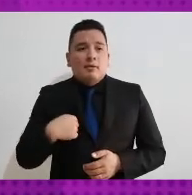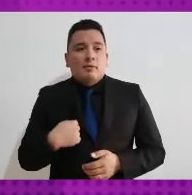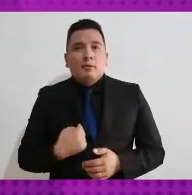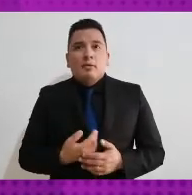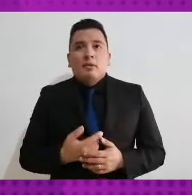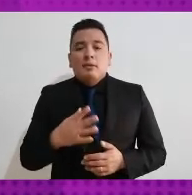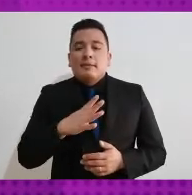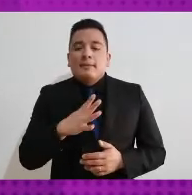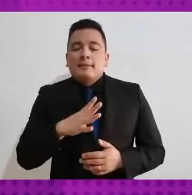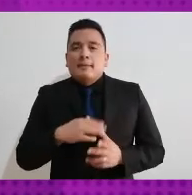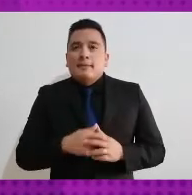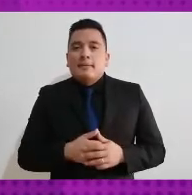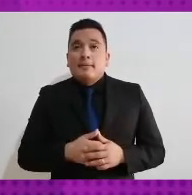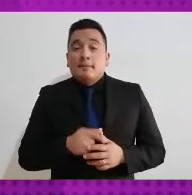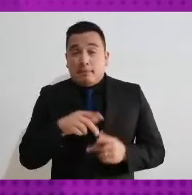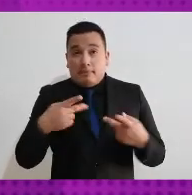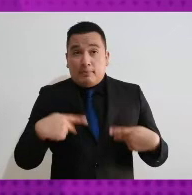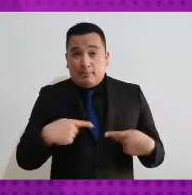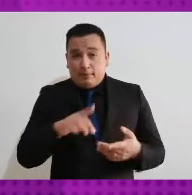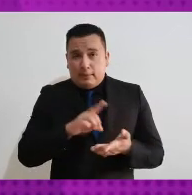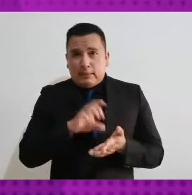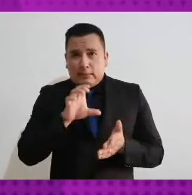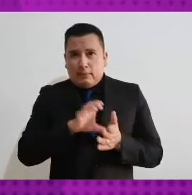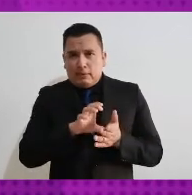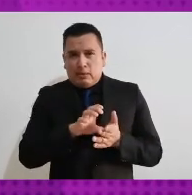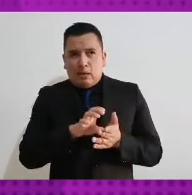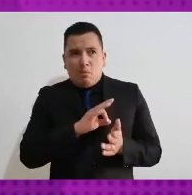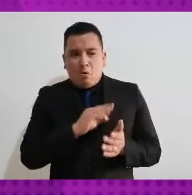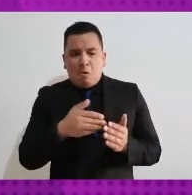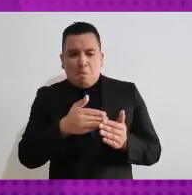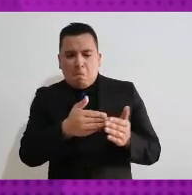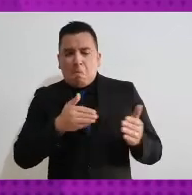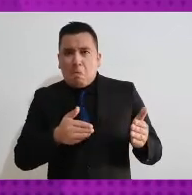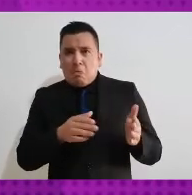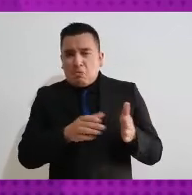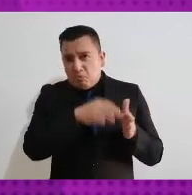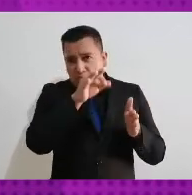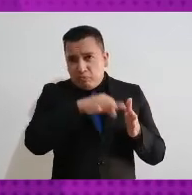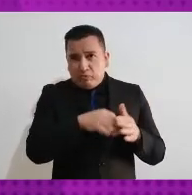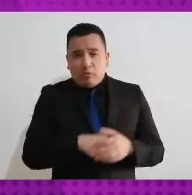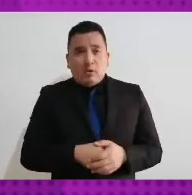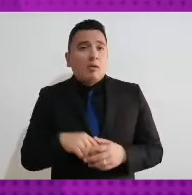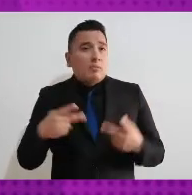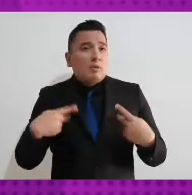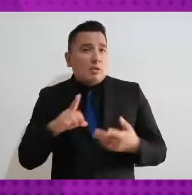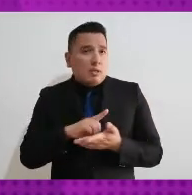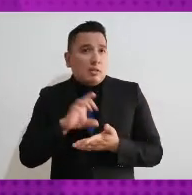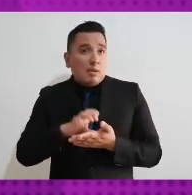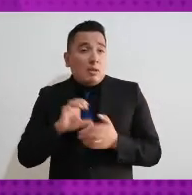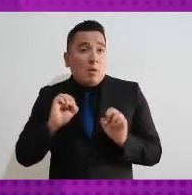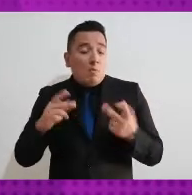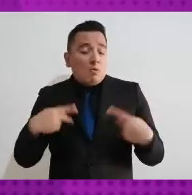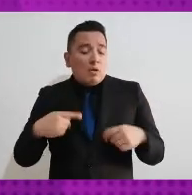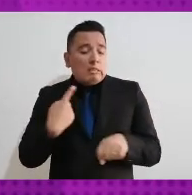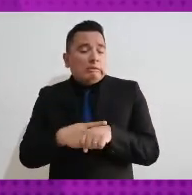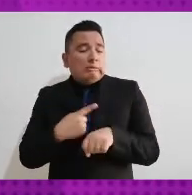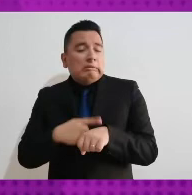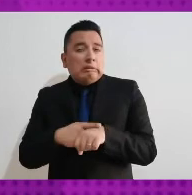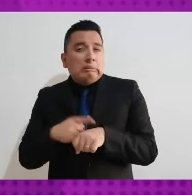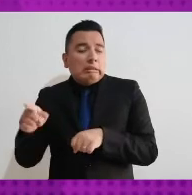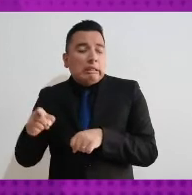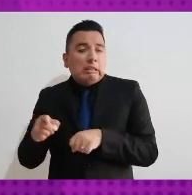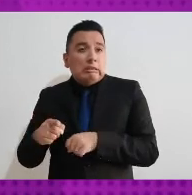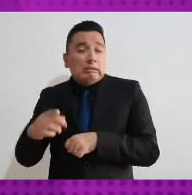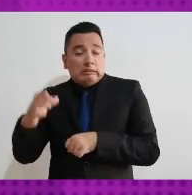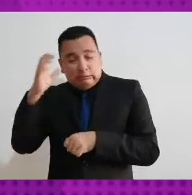un voto anticipado para las personas con discapacidad o personas que tengan una enfermedad que les